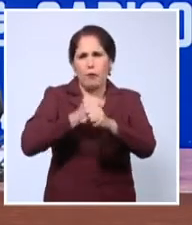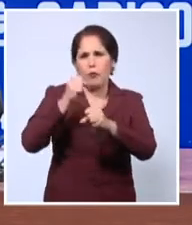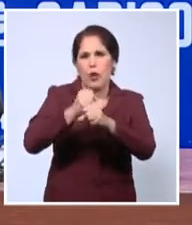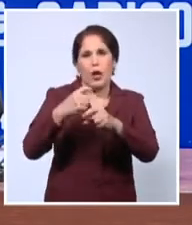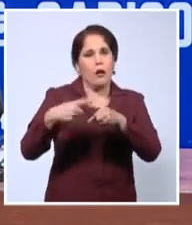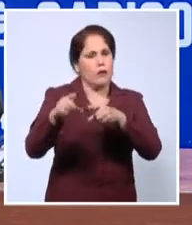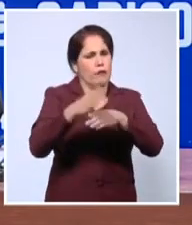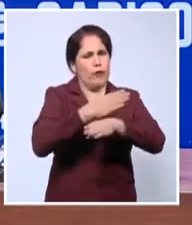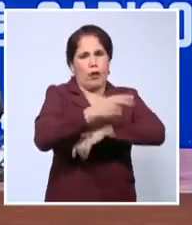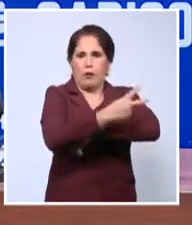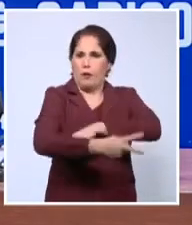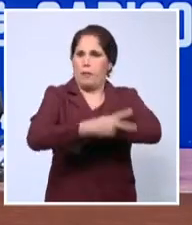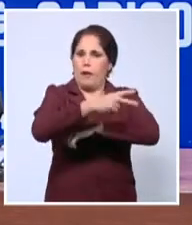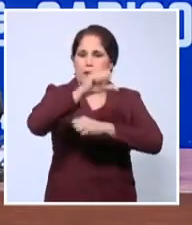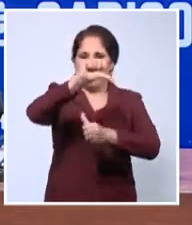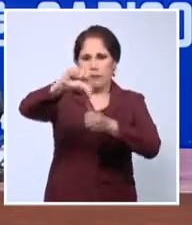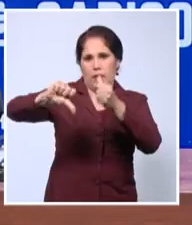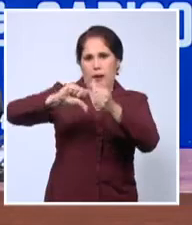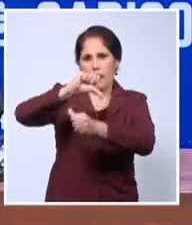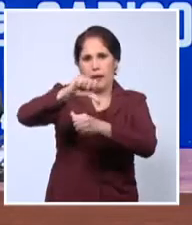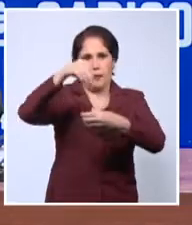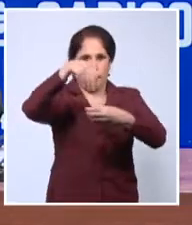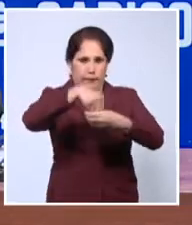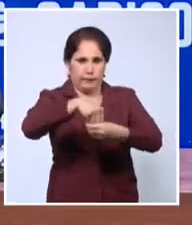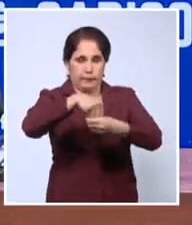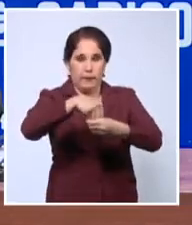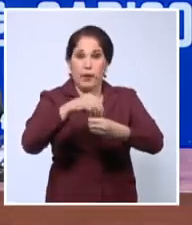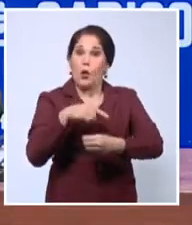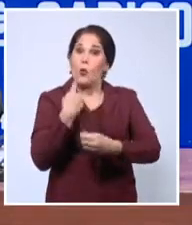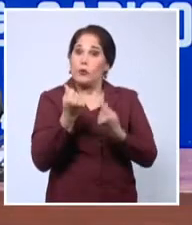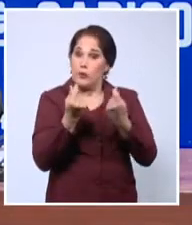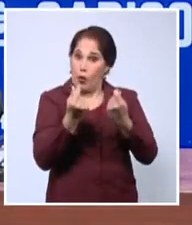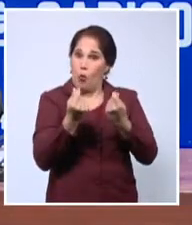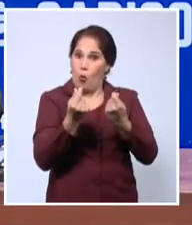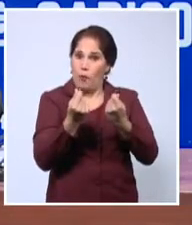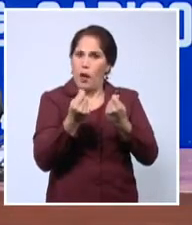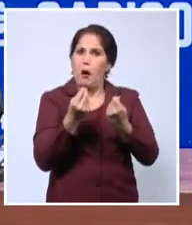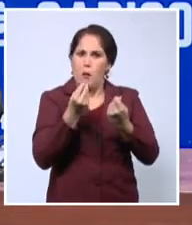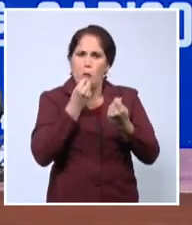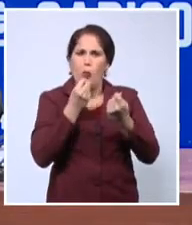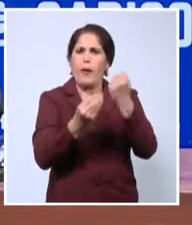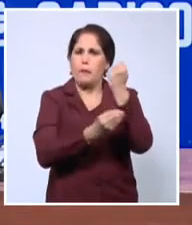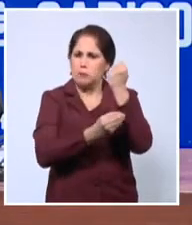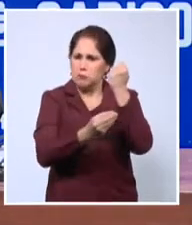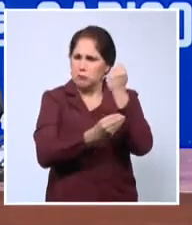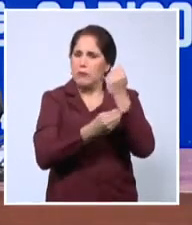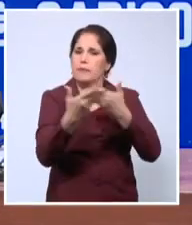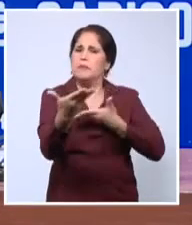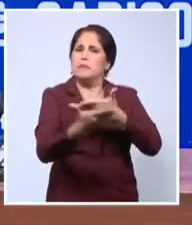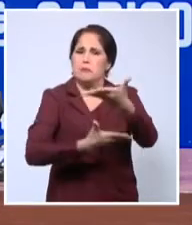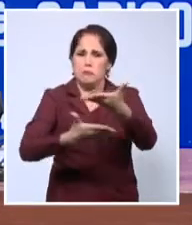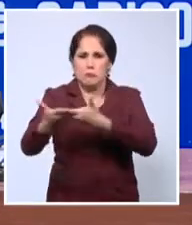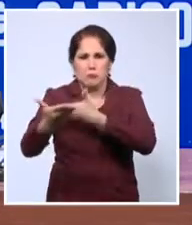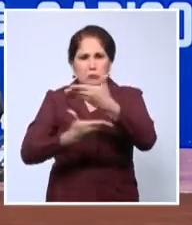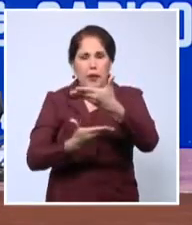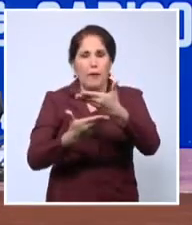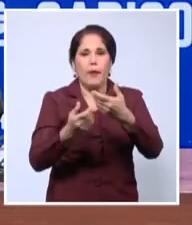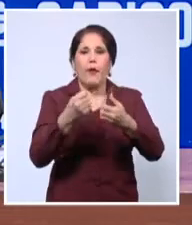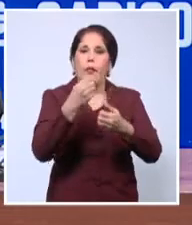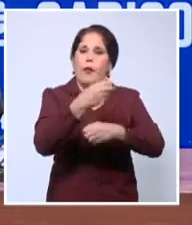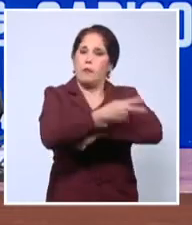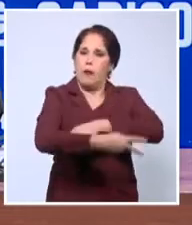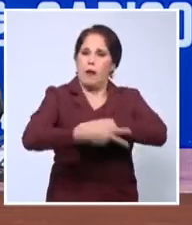todos los países de Caricom. Nuestras economías tienen potencial para el intercambio intrarregional.